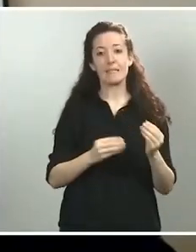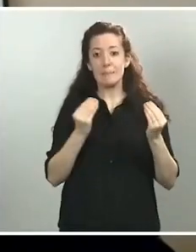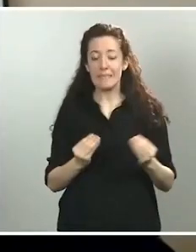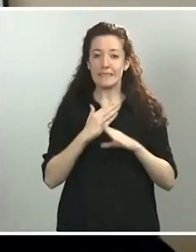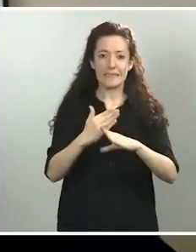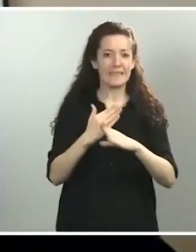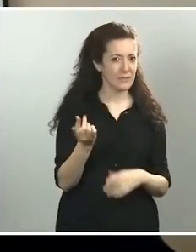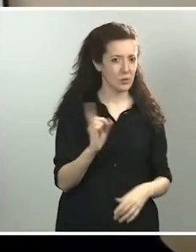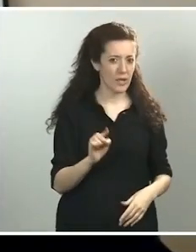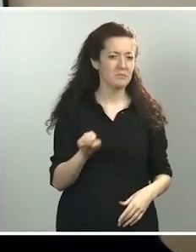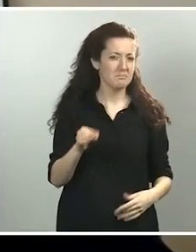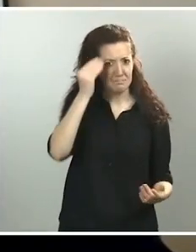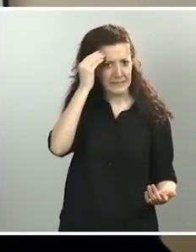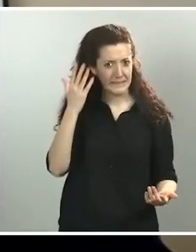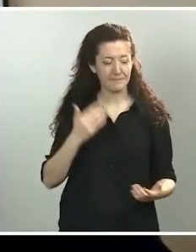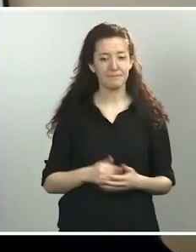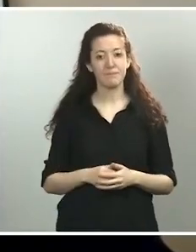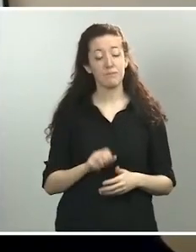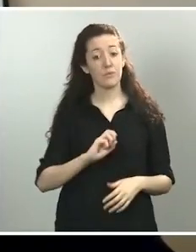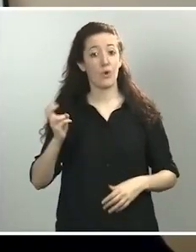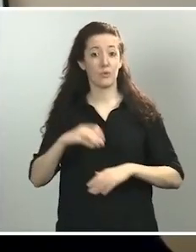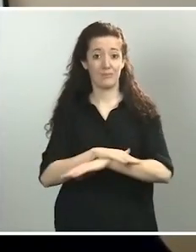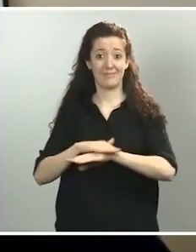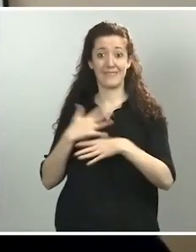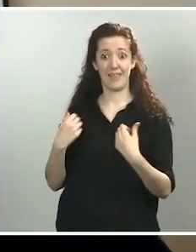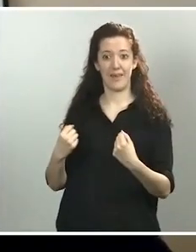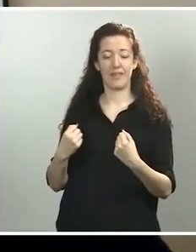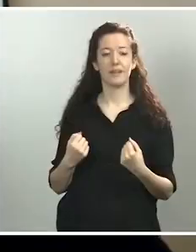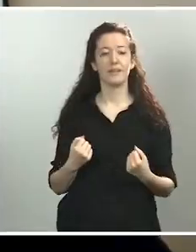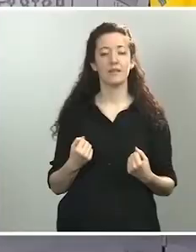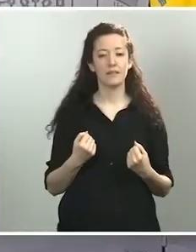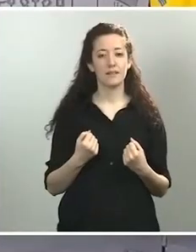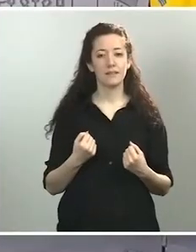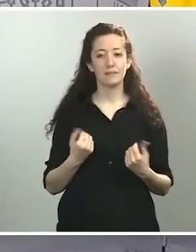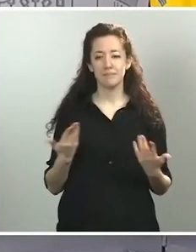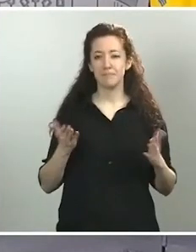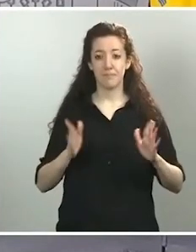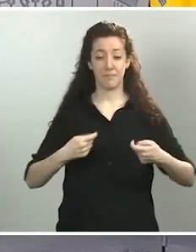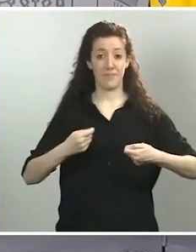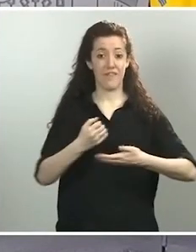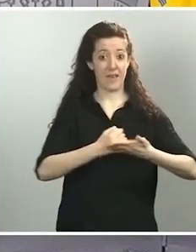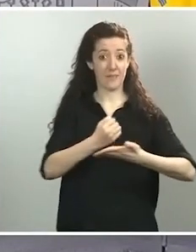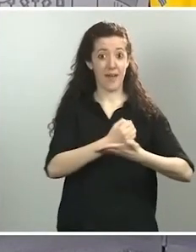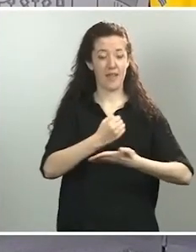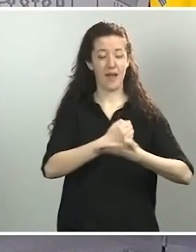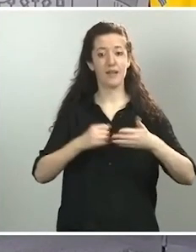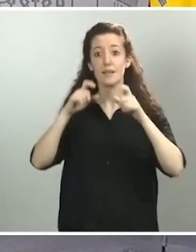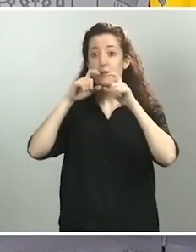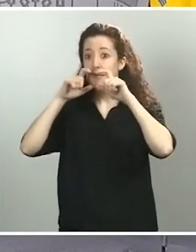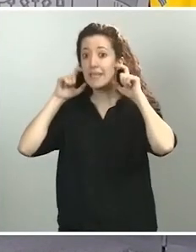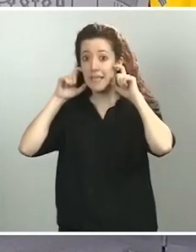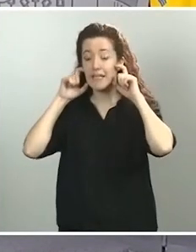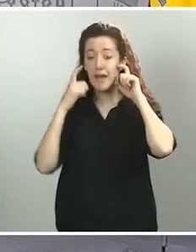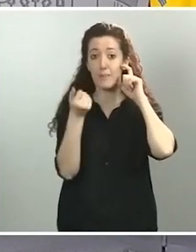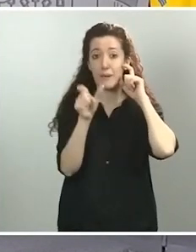por otro lado, para el ministro de Sanidad, ¿qué pasa con las farmacias que han comprado mascarillas por encima de ese precio de 0